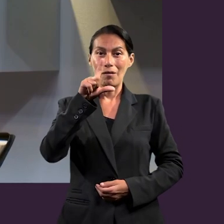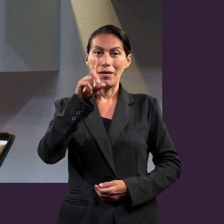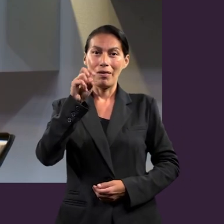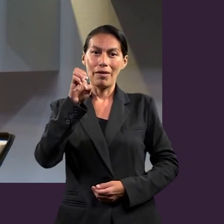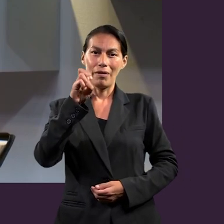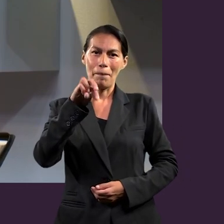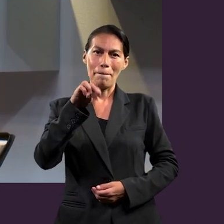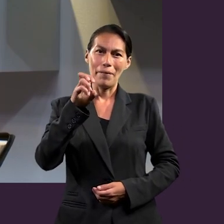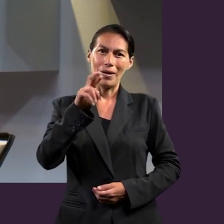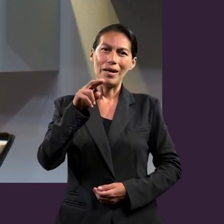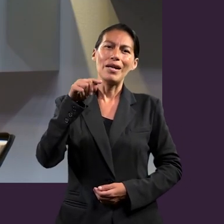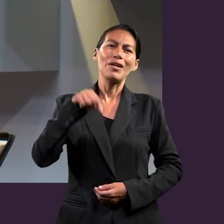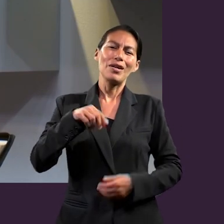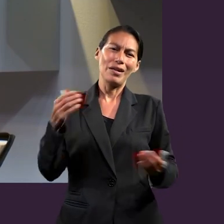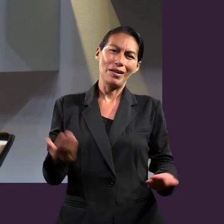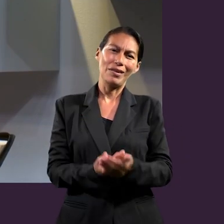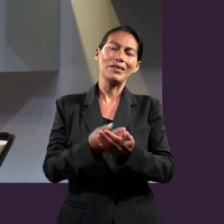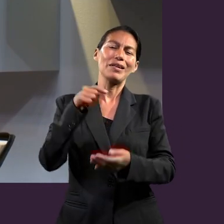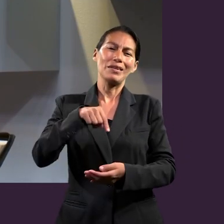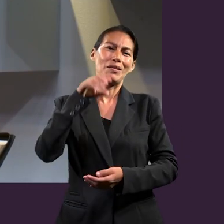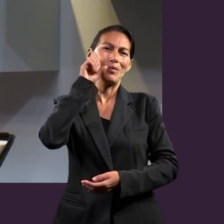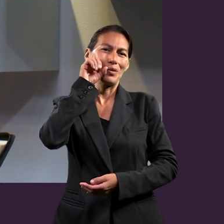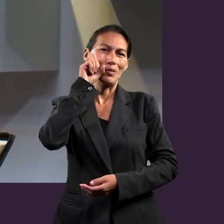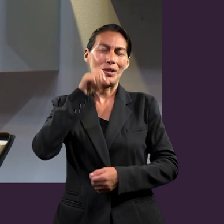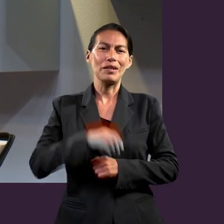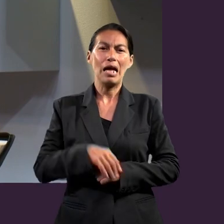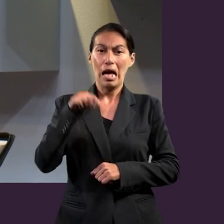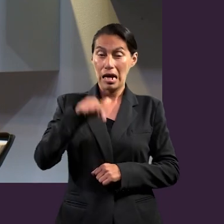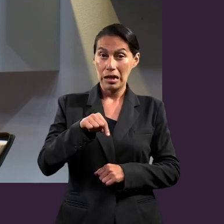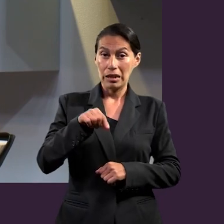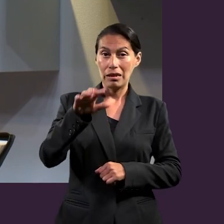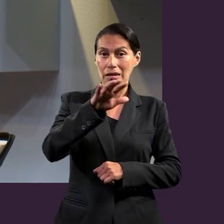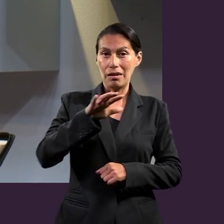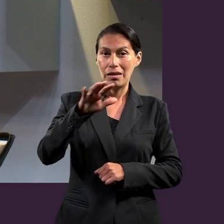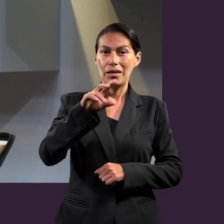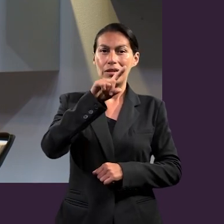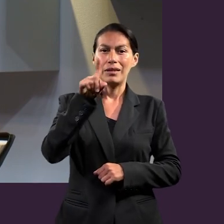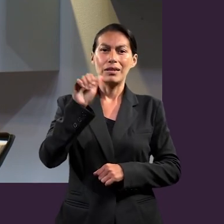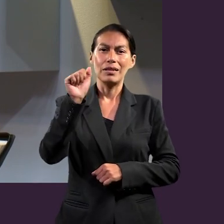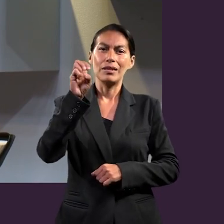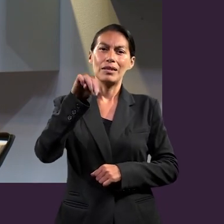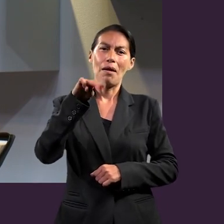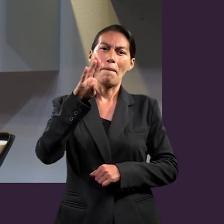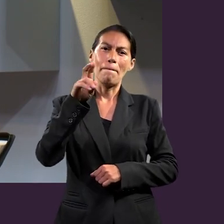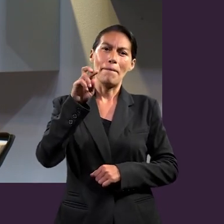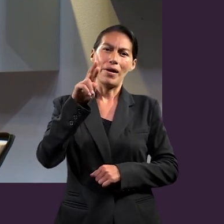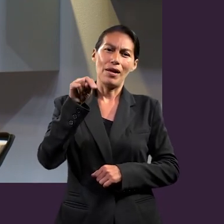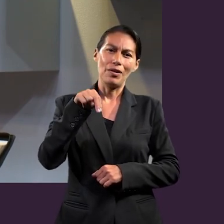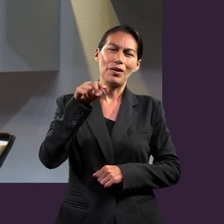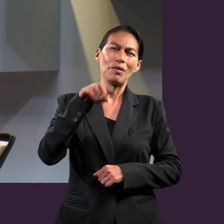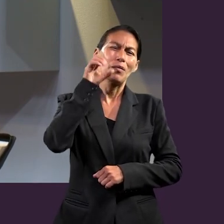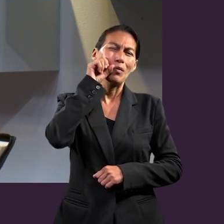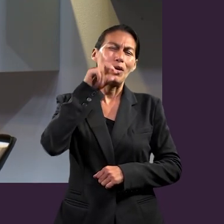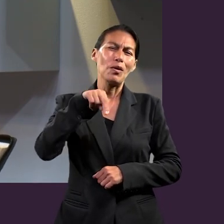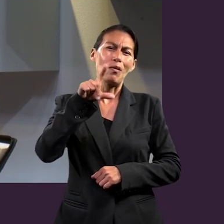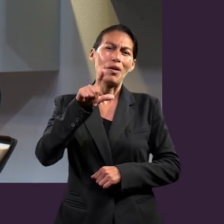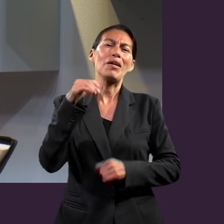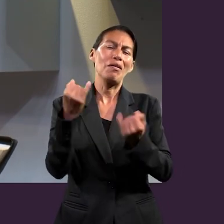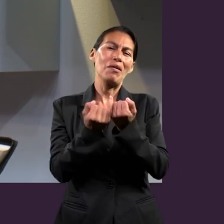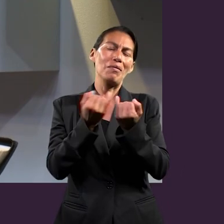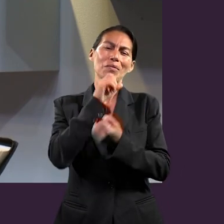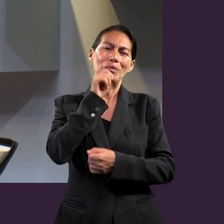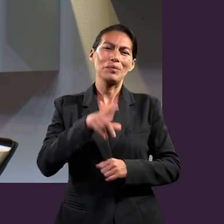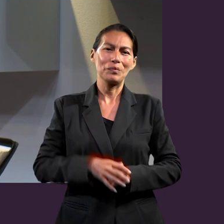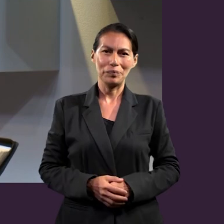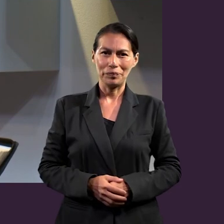Aguilar, originario de Montemorelos, Nuevo León y actualmente pastor del distrito Zambrano en Montemorelos, Nuevo León también. Para iniciar, quisiera que